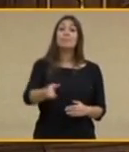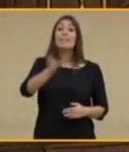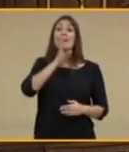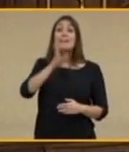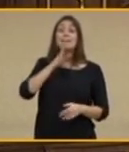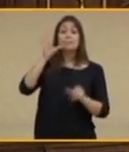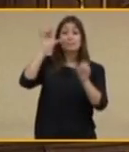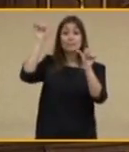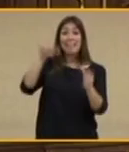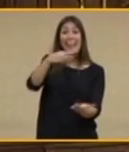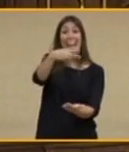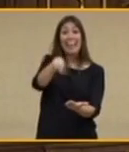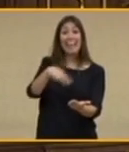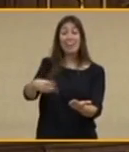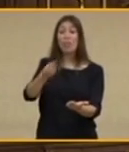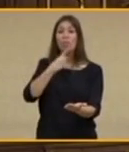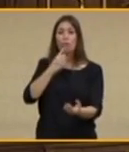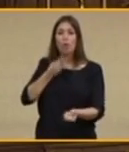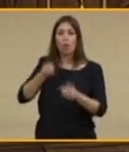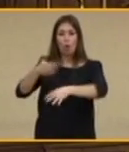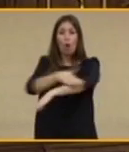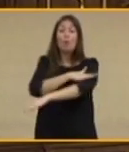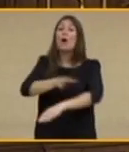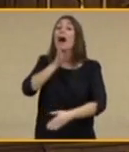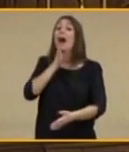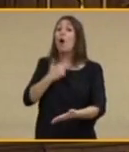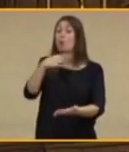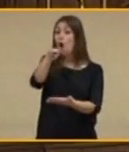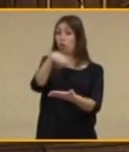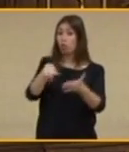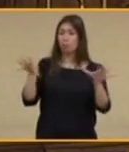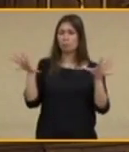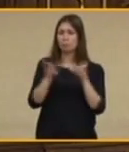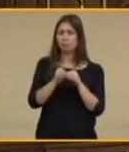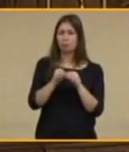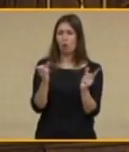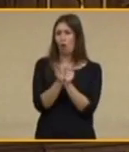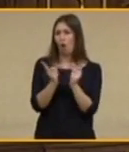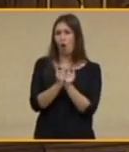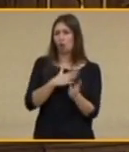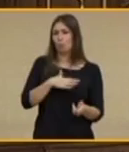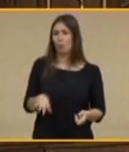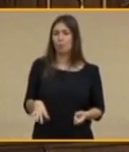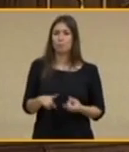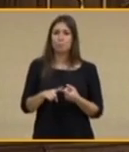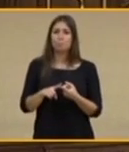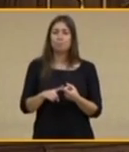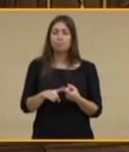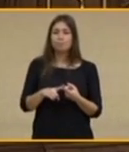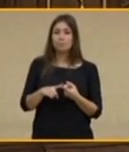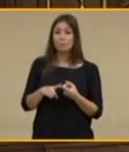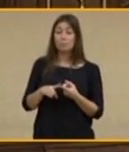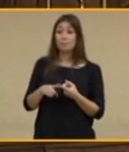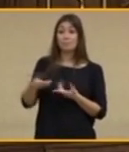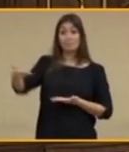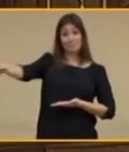lectura del comunicado del Gobierno puede resumirse en muy pocas palabras. No es posible atender a